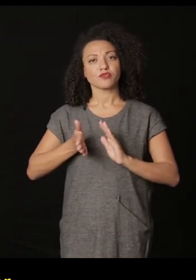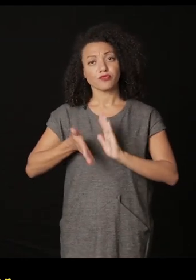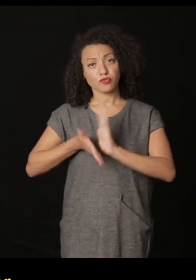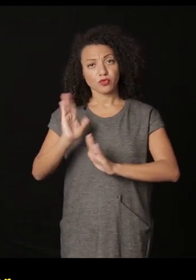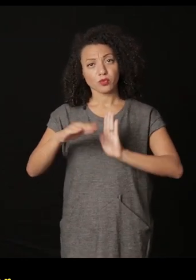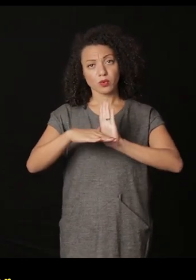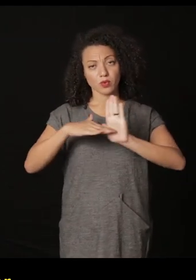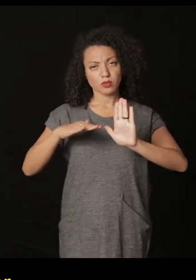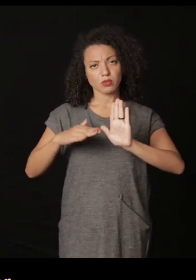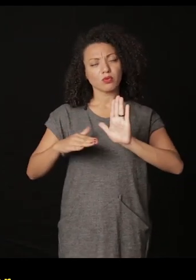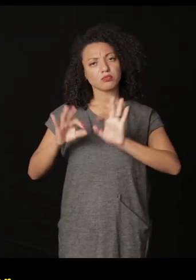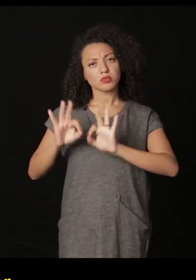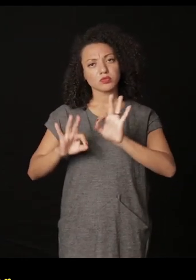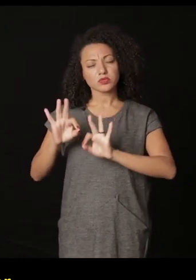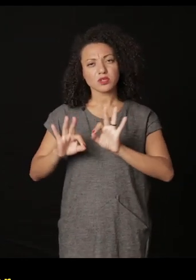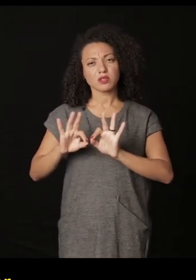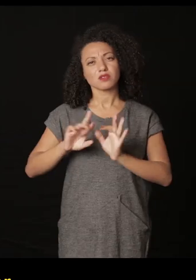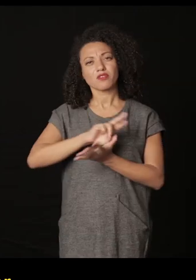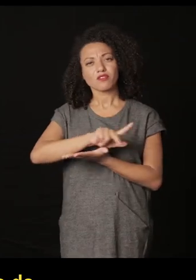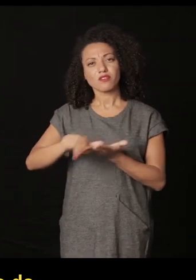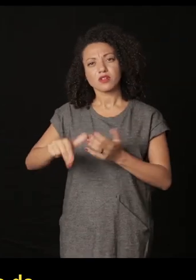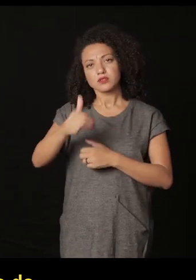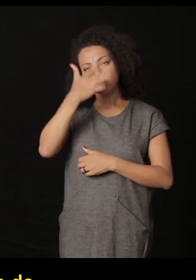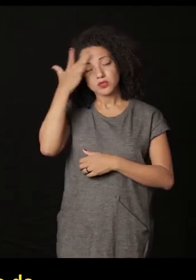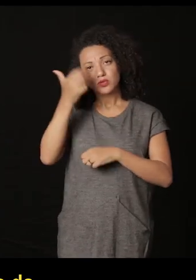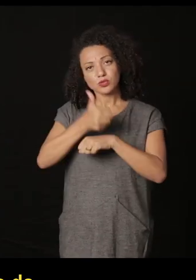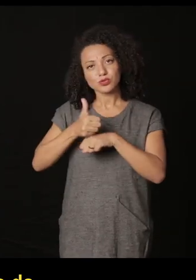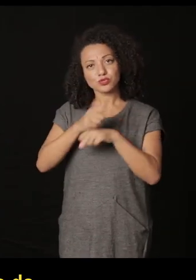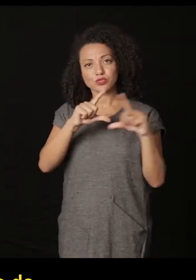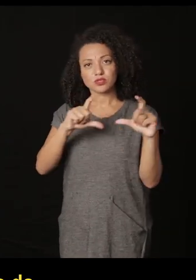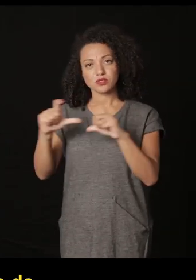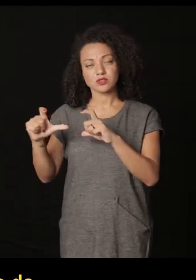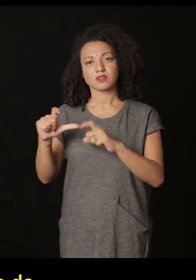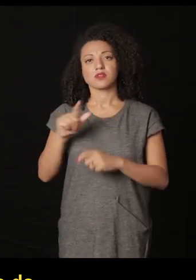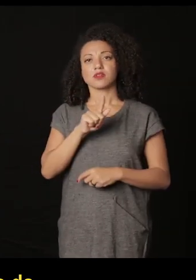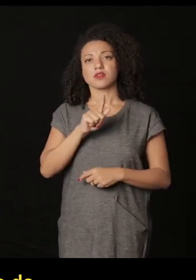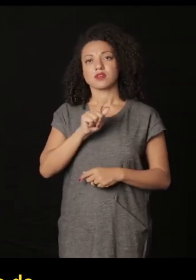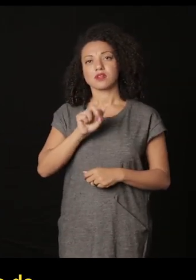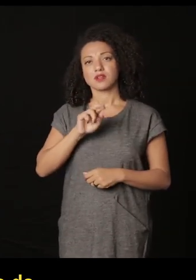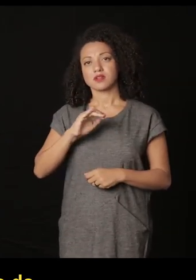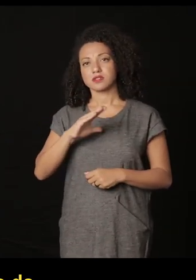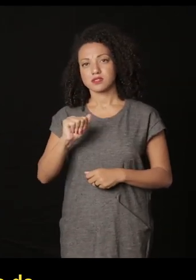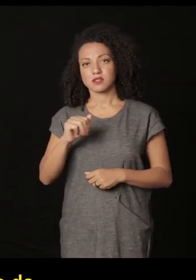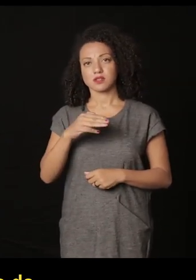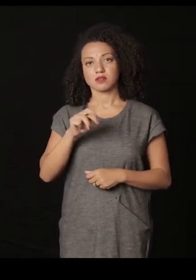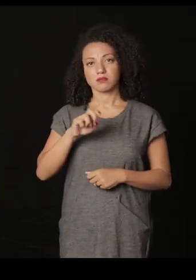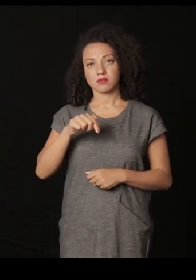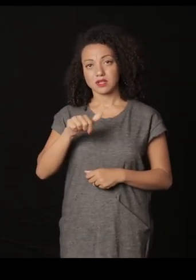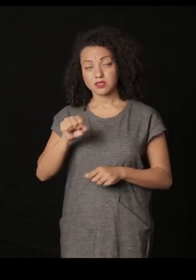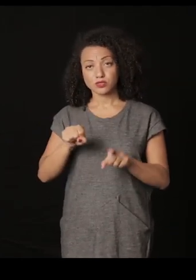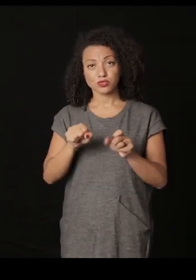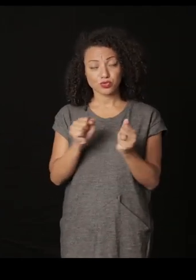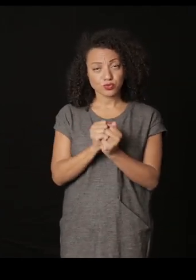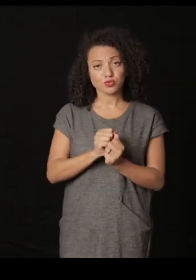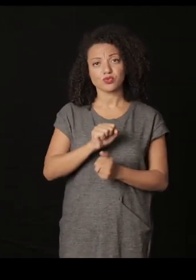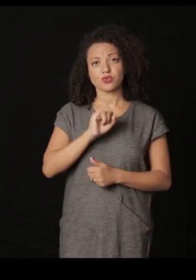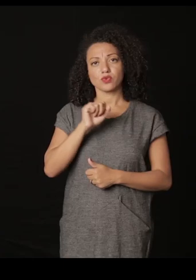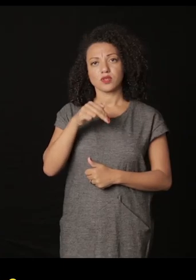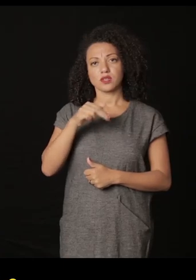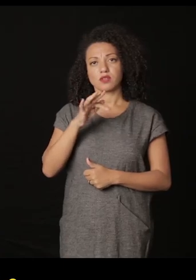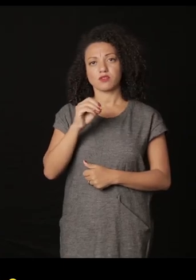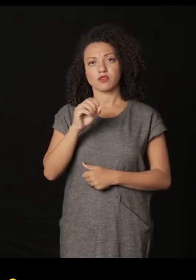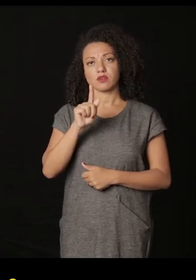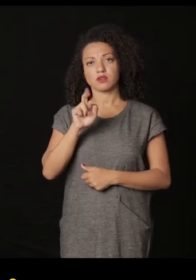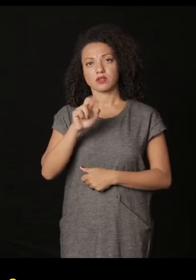Nosotros estuvimos en Ecuador haciendo un proyecto con una serie de jornalistas de la Fundación García Márquez y con un infógrafo.